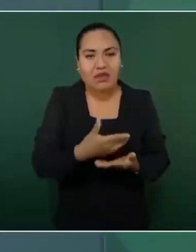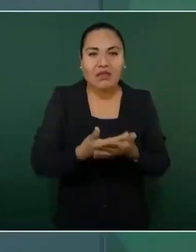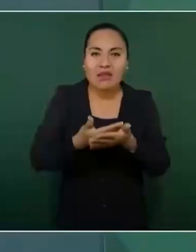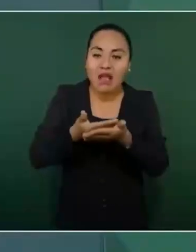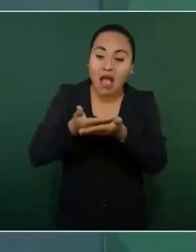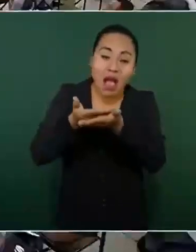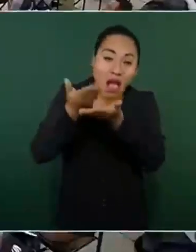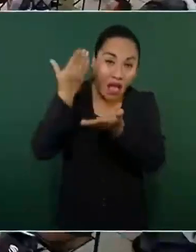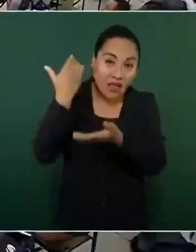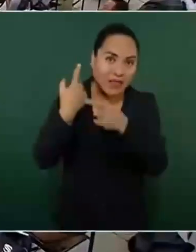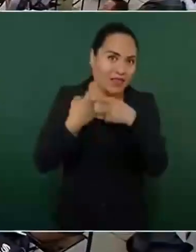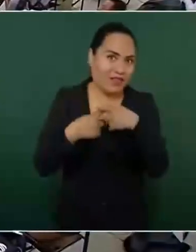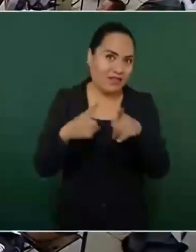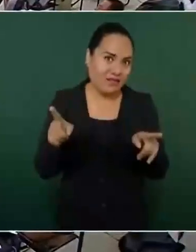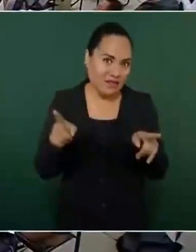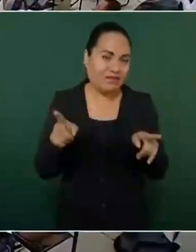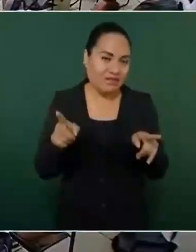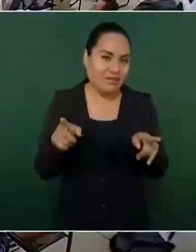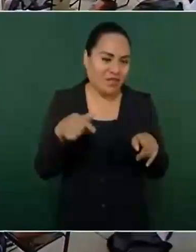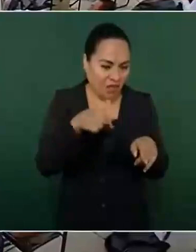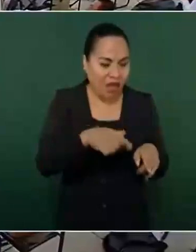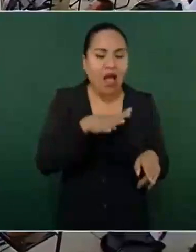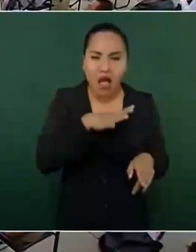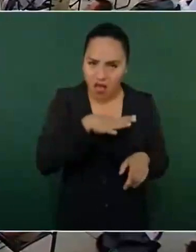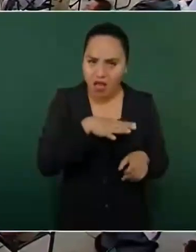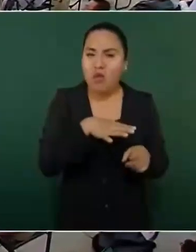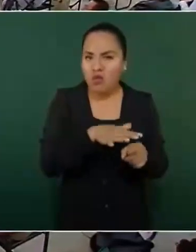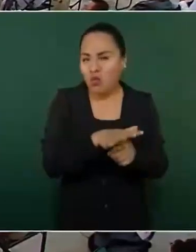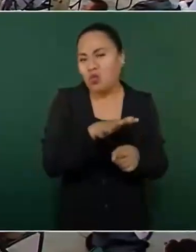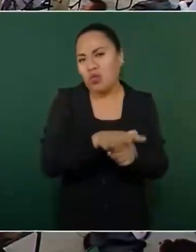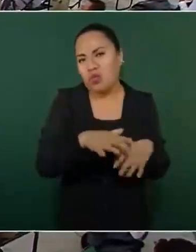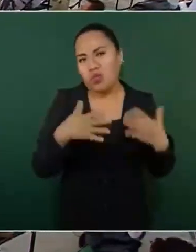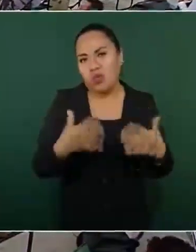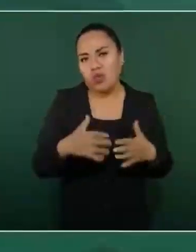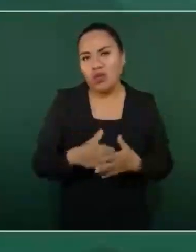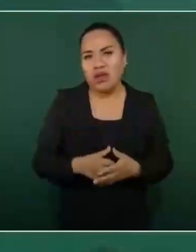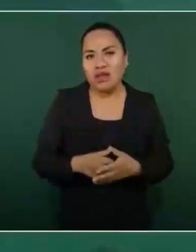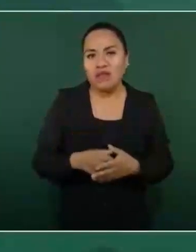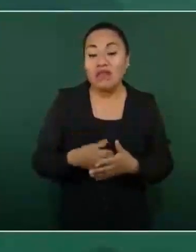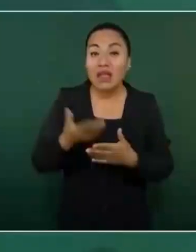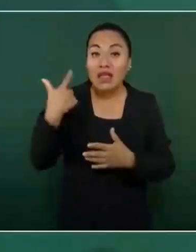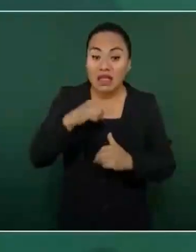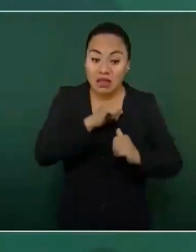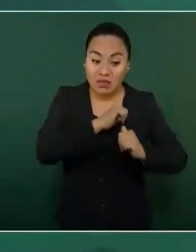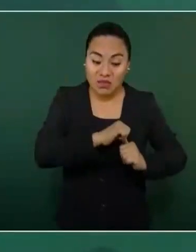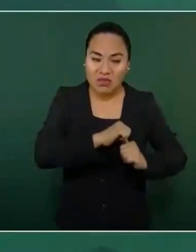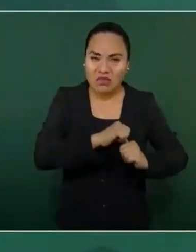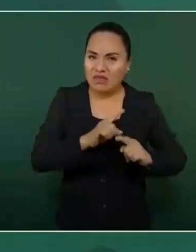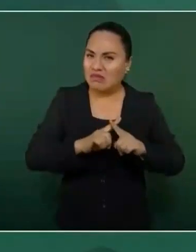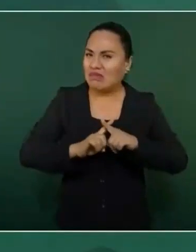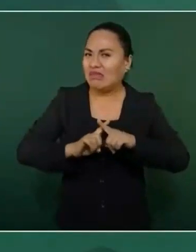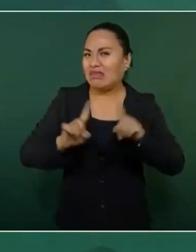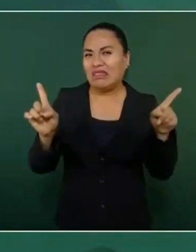Antes, a lo mejor, como había el mal ejemplo de las autoridades que se robaban el dinero,